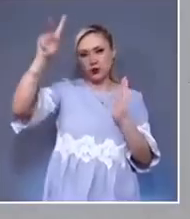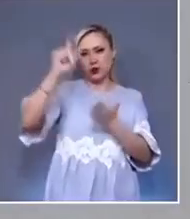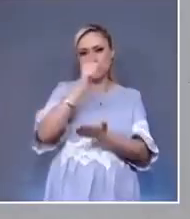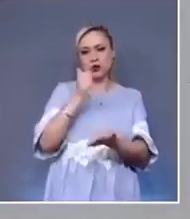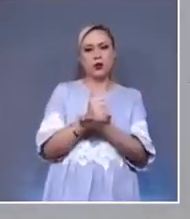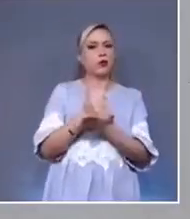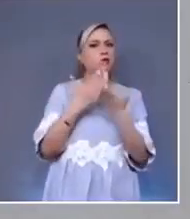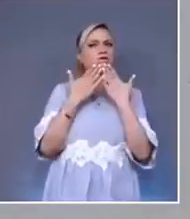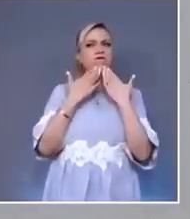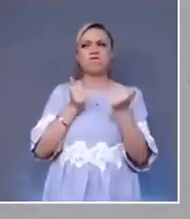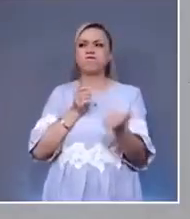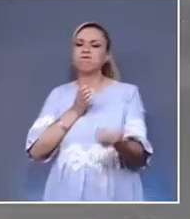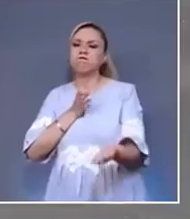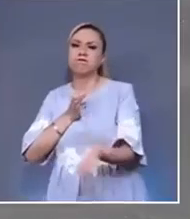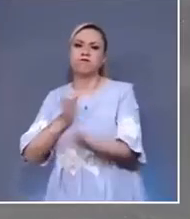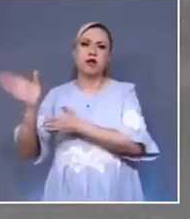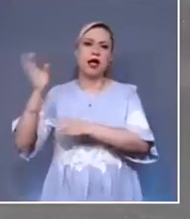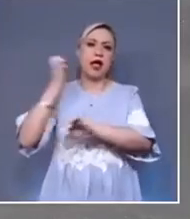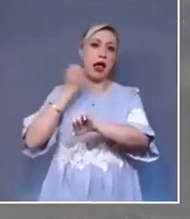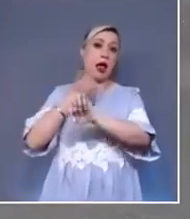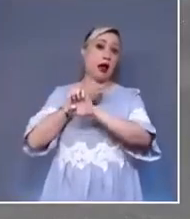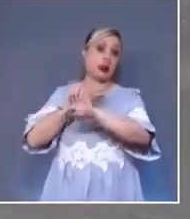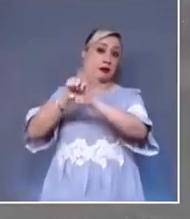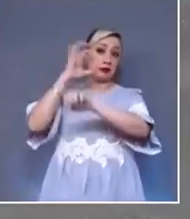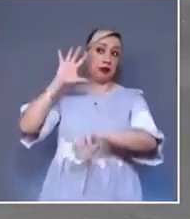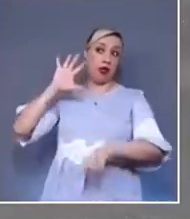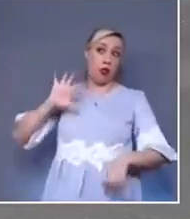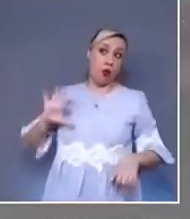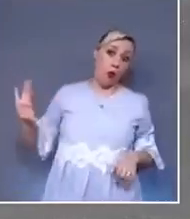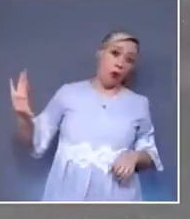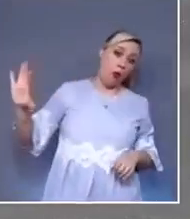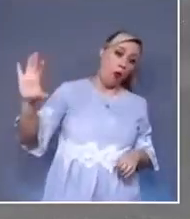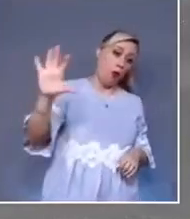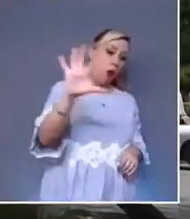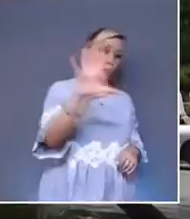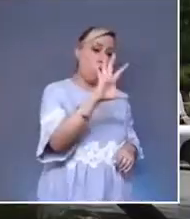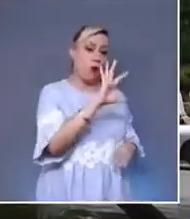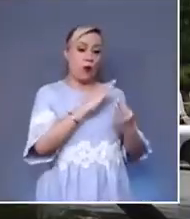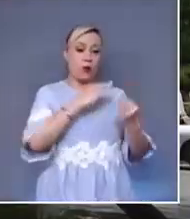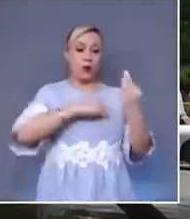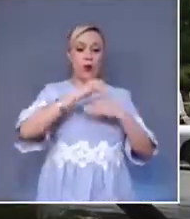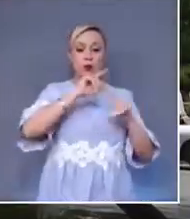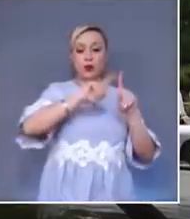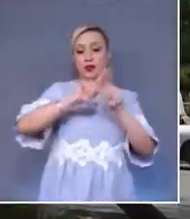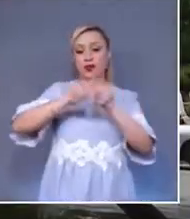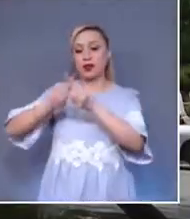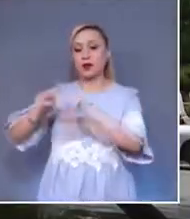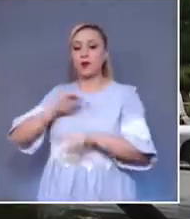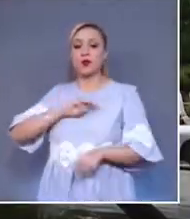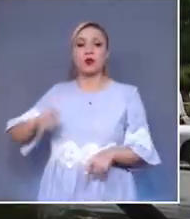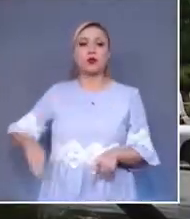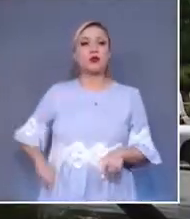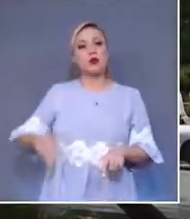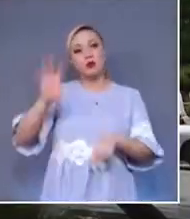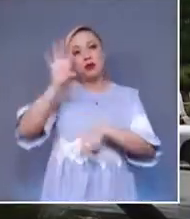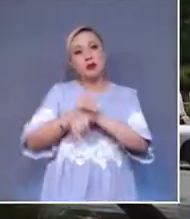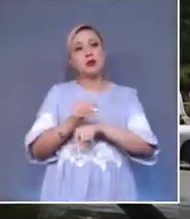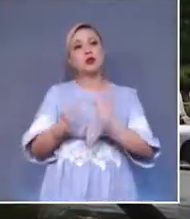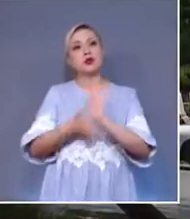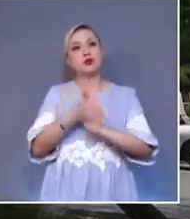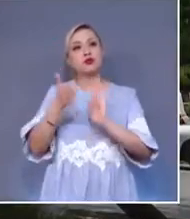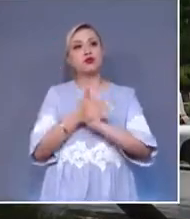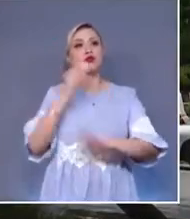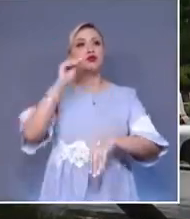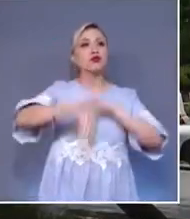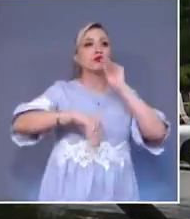gobierno del Estado las que corresponden al municipio en materia de asentamientos humanos, en términos de lo dispuesto por el artículo